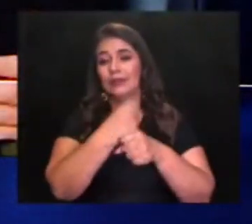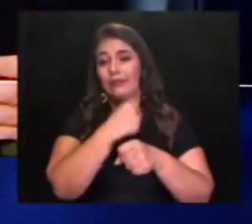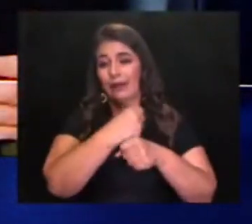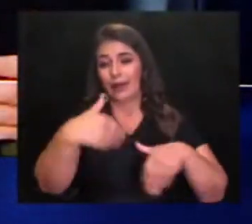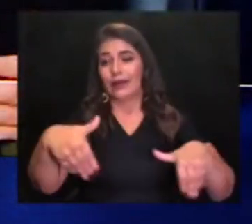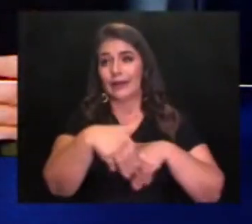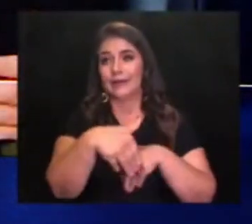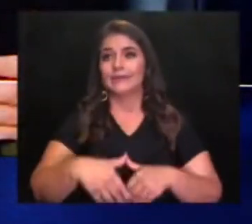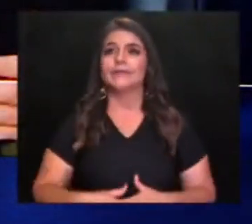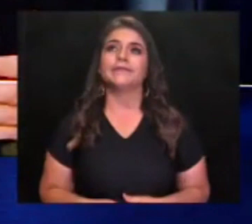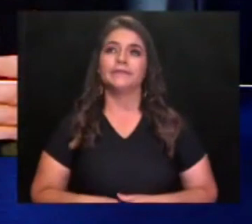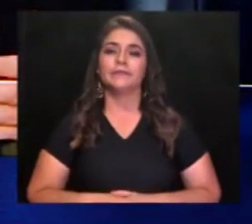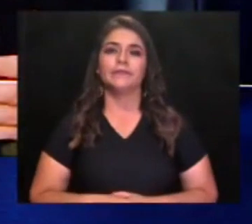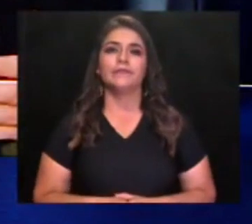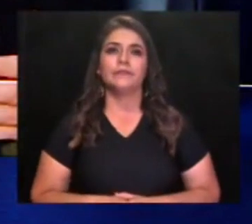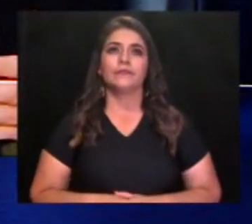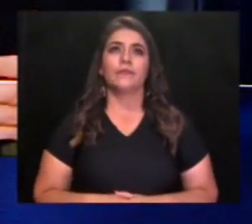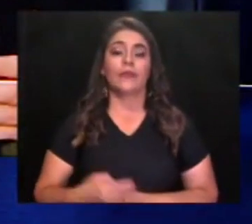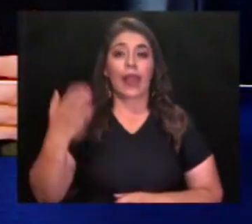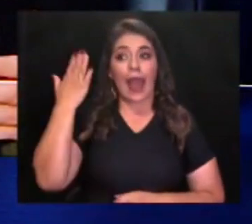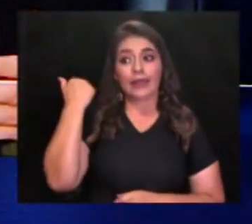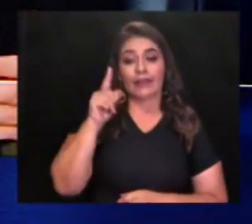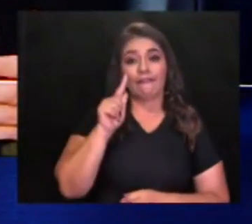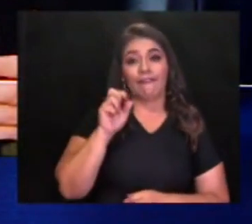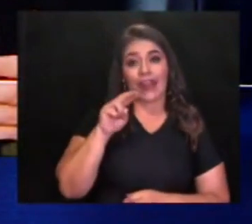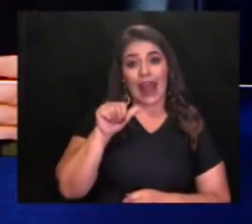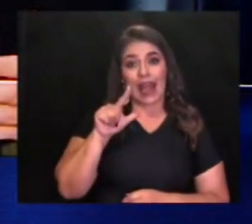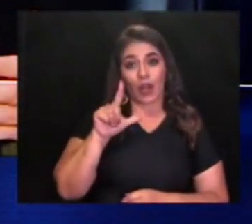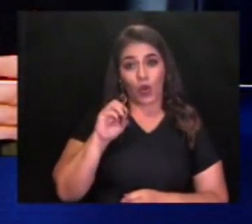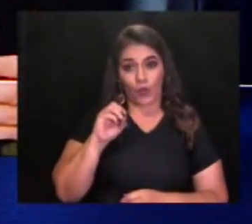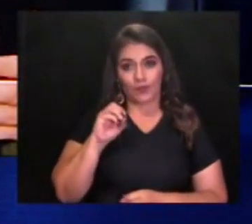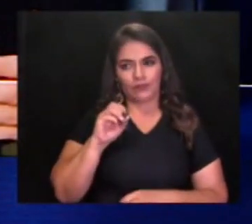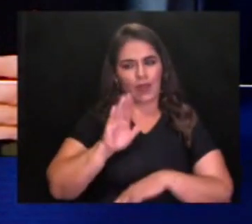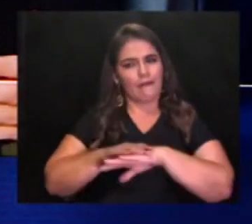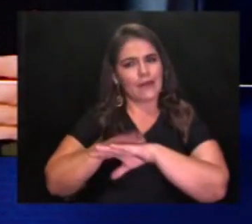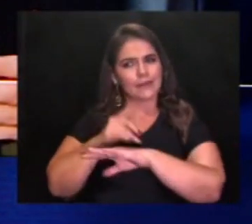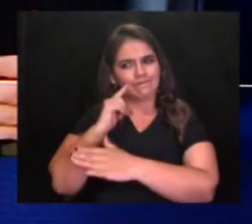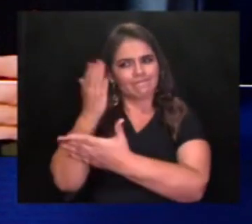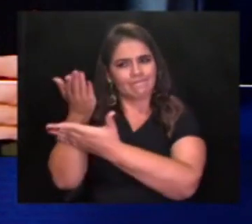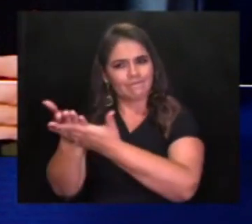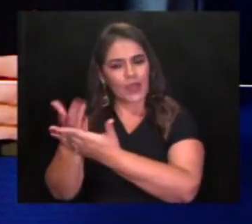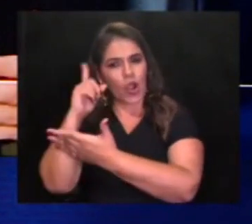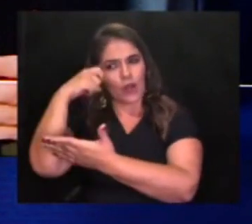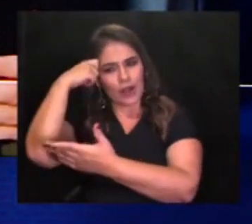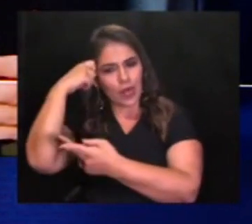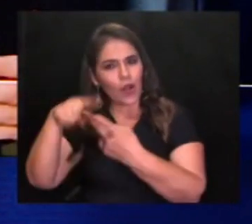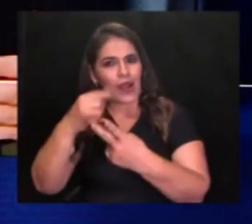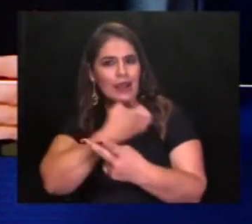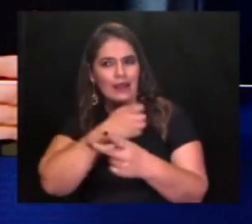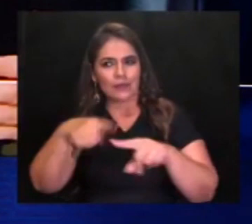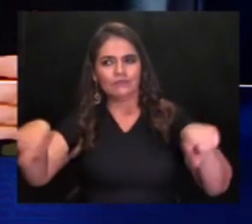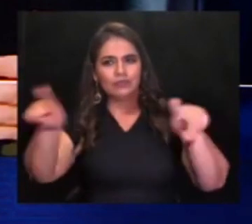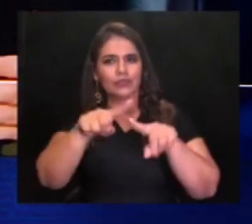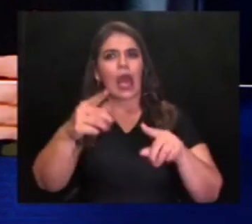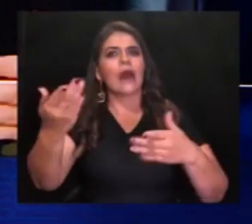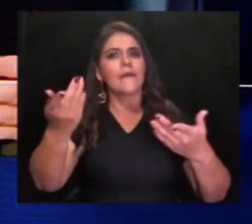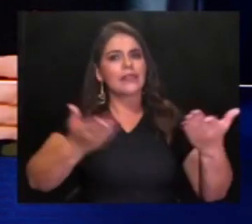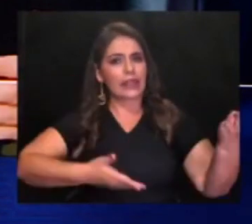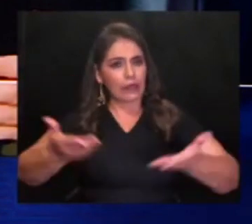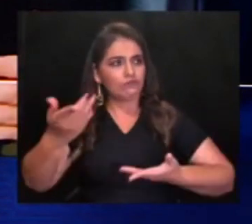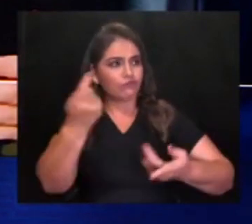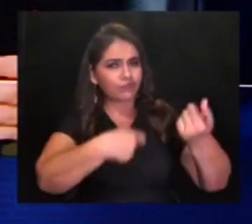pasados, Fenalco Antioquia le planteó al gobernador y a los alcaldes la posibilidad de regresar a la actividad económica del comercio en el departamento.